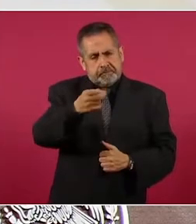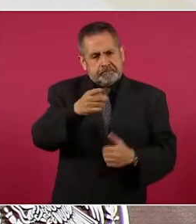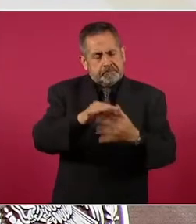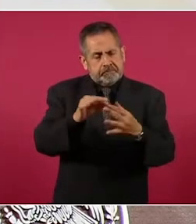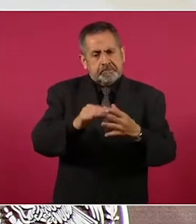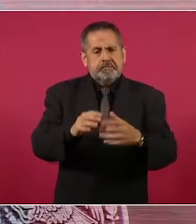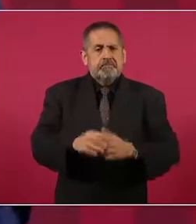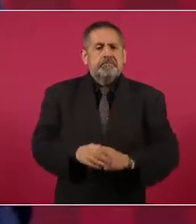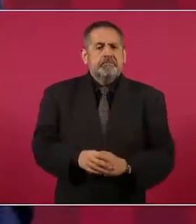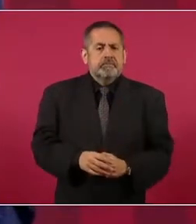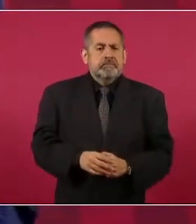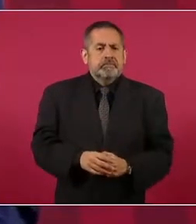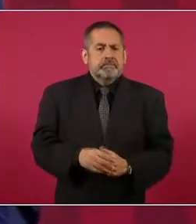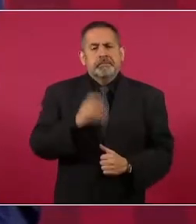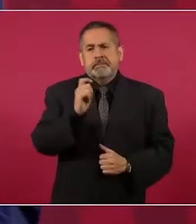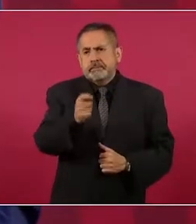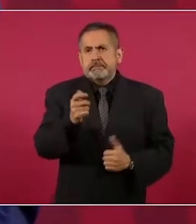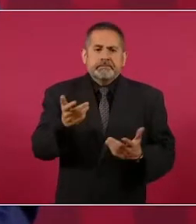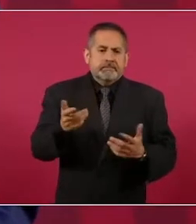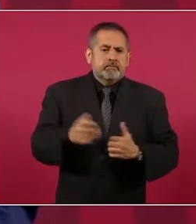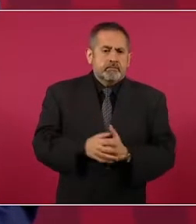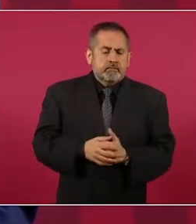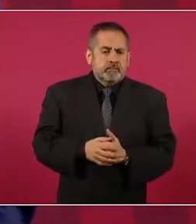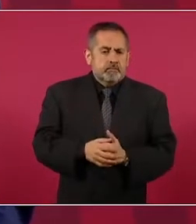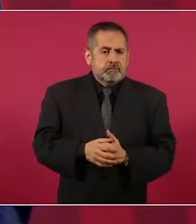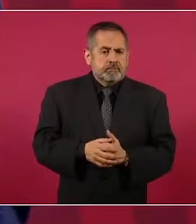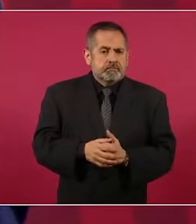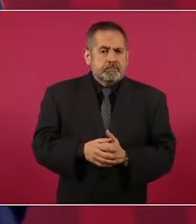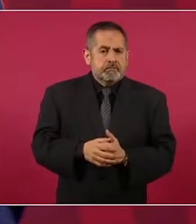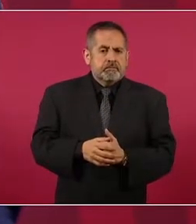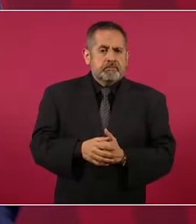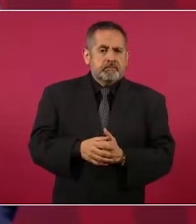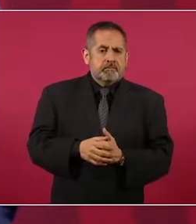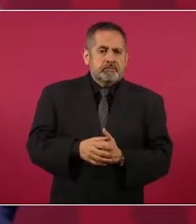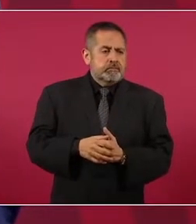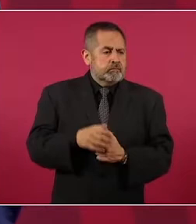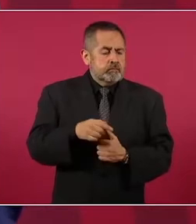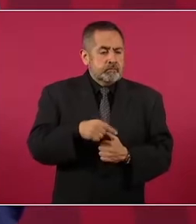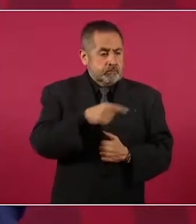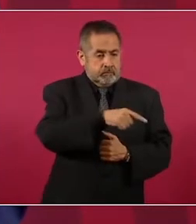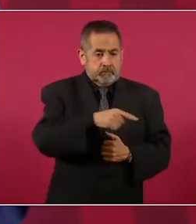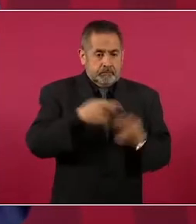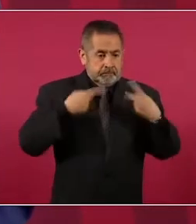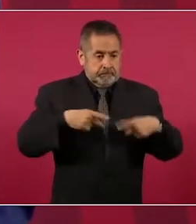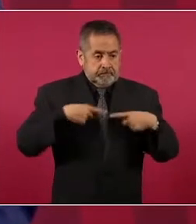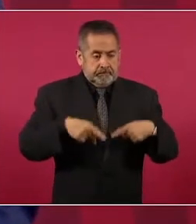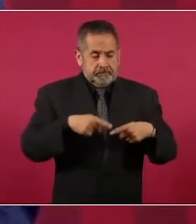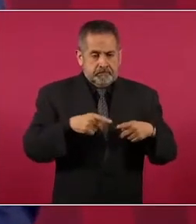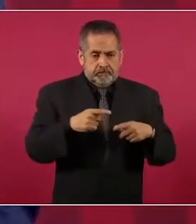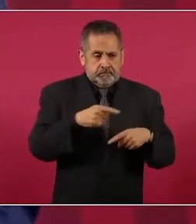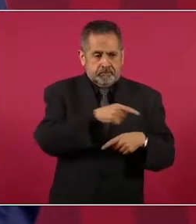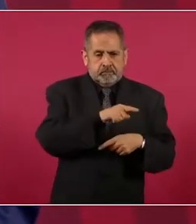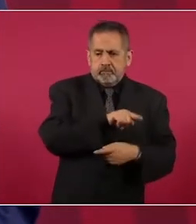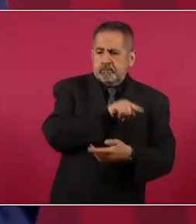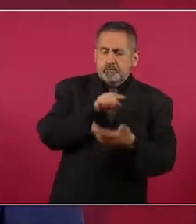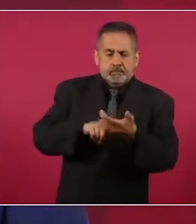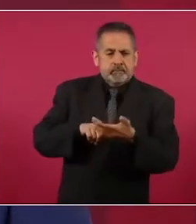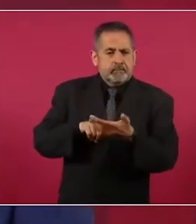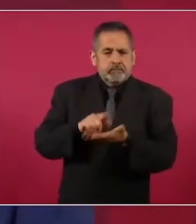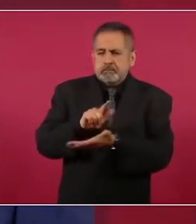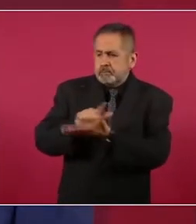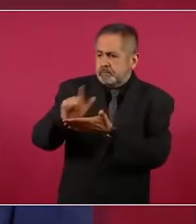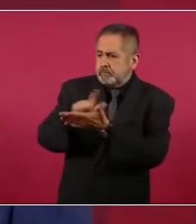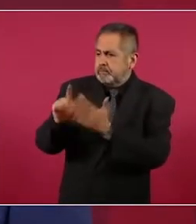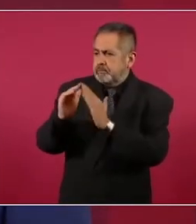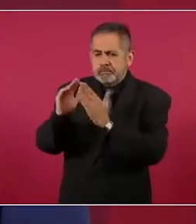es de que ya no hay permanencia, una trabajadora